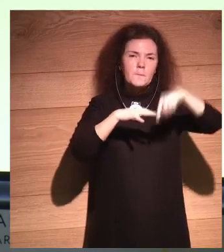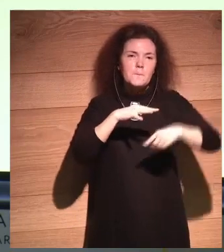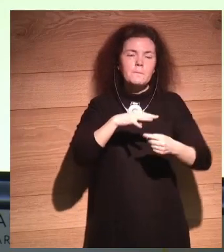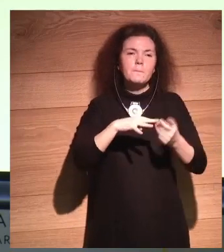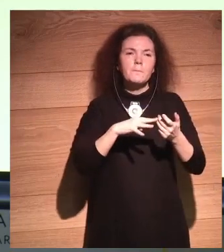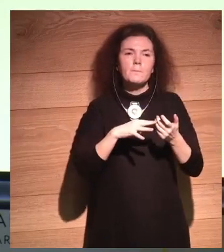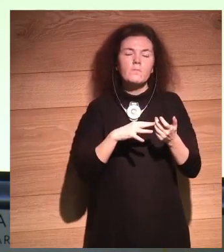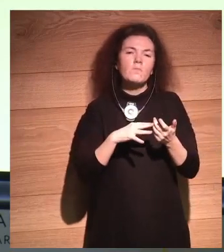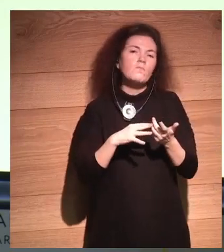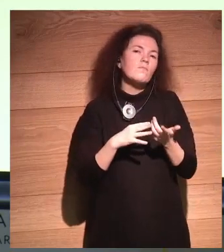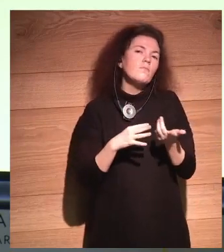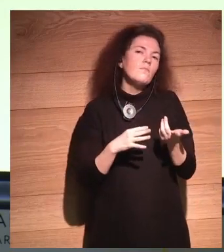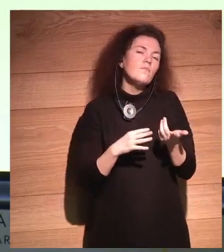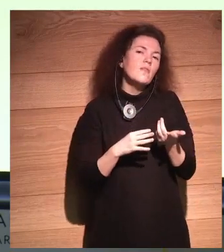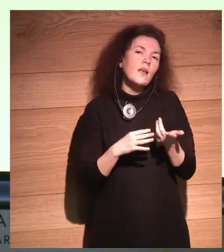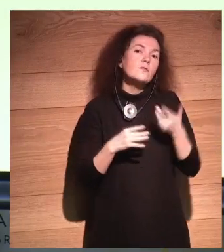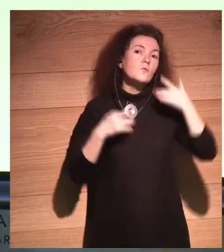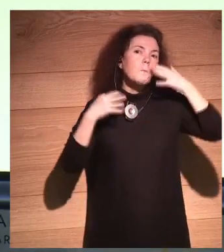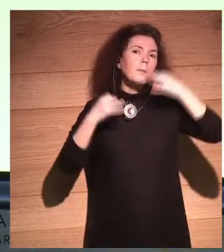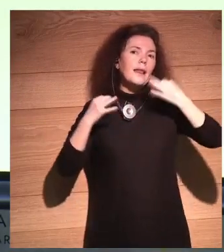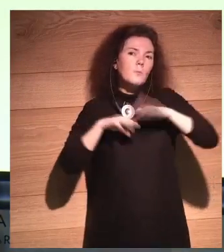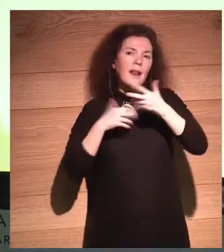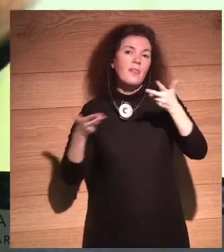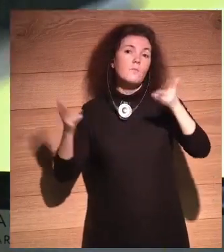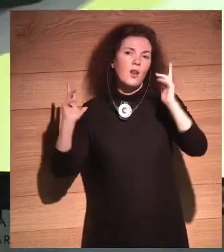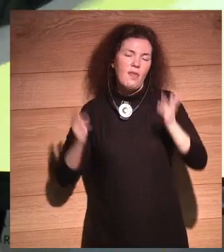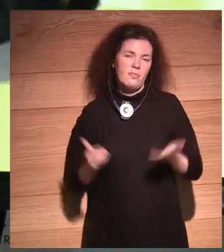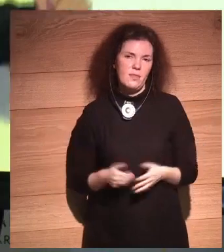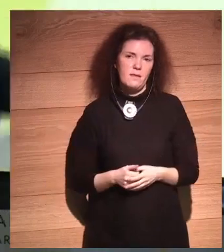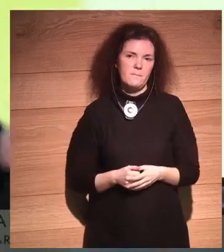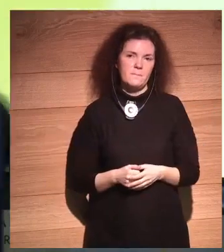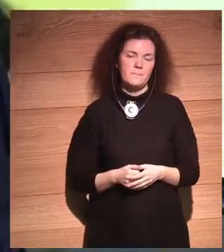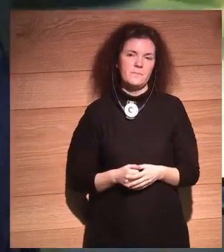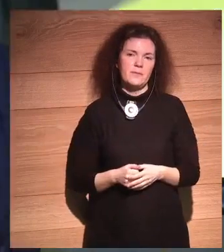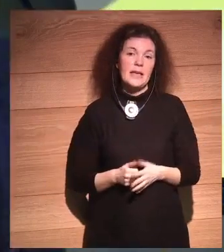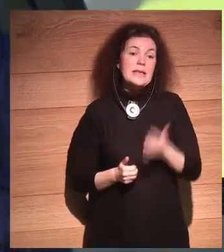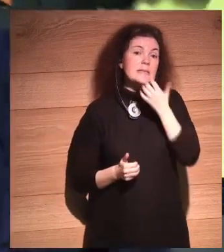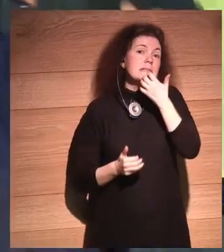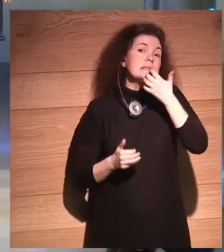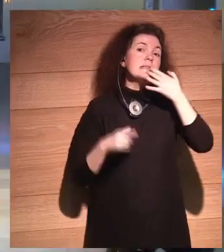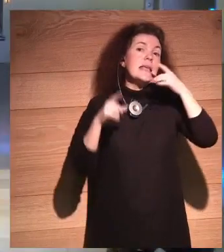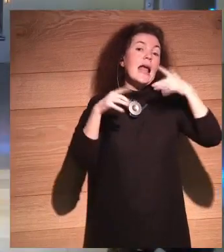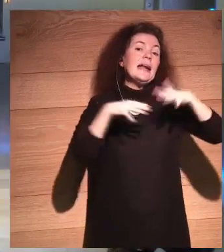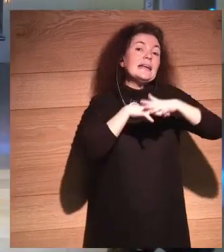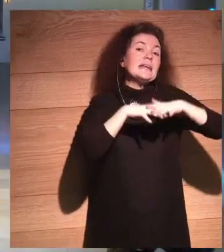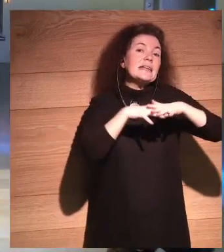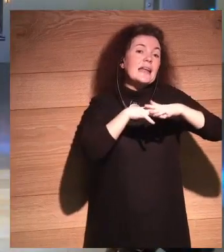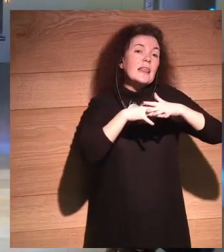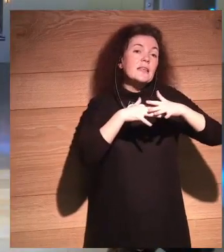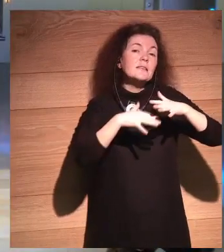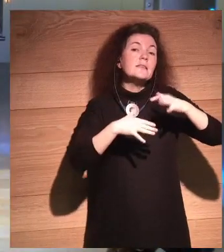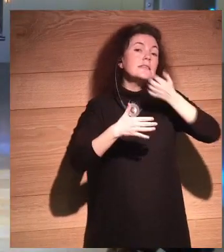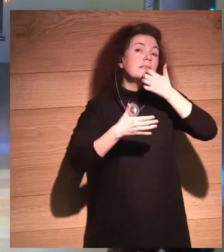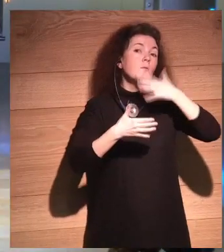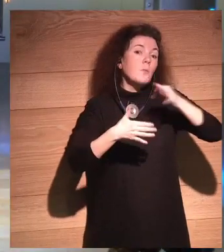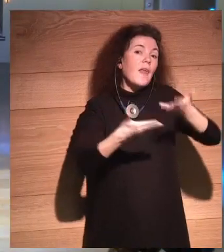y son un peligro para la democracia. Si estas compañías, estas redes nos quieren ayudar, que nos